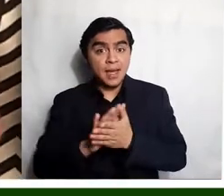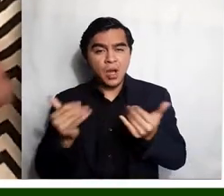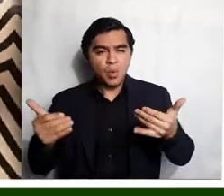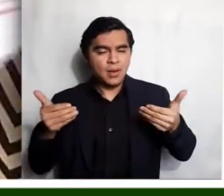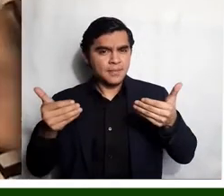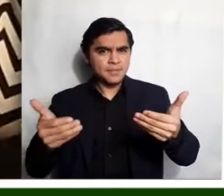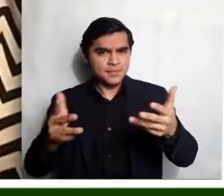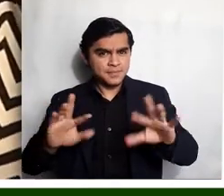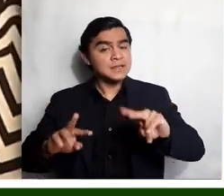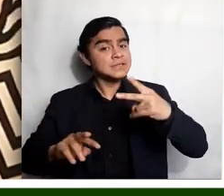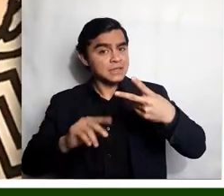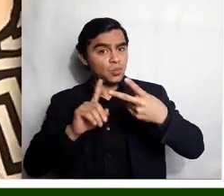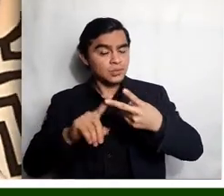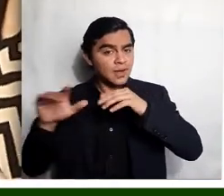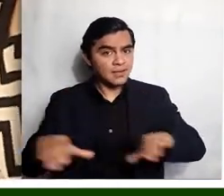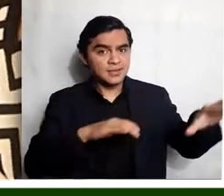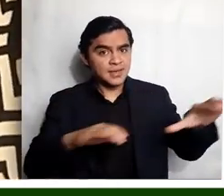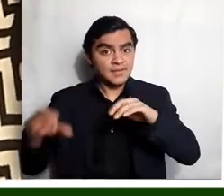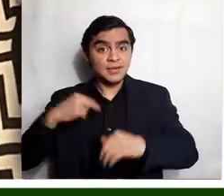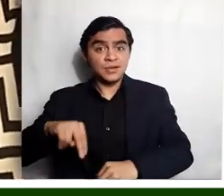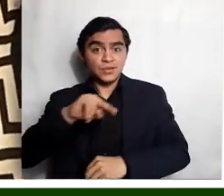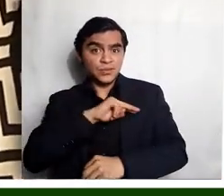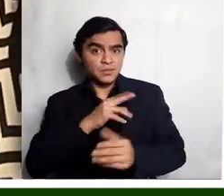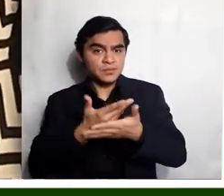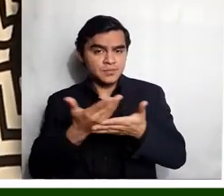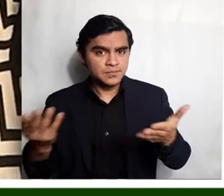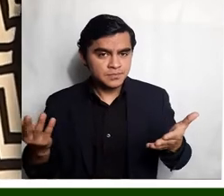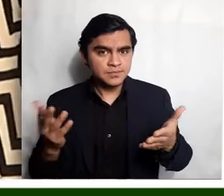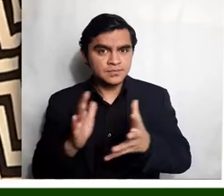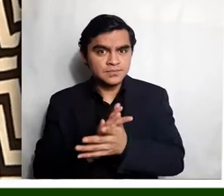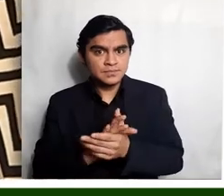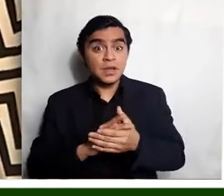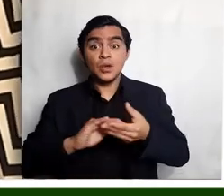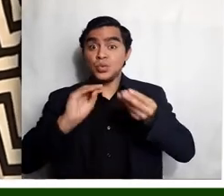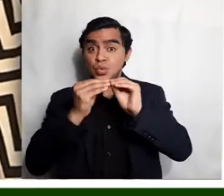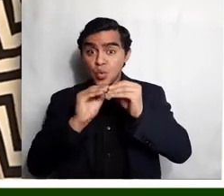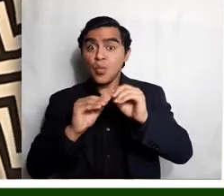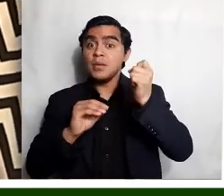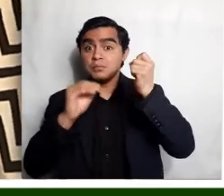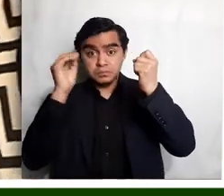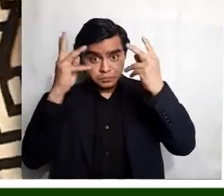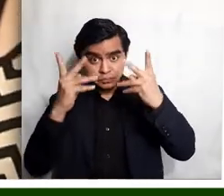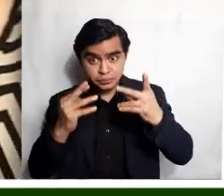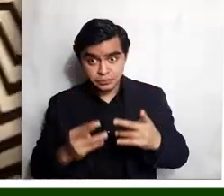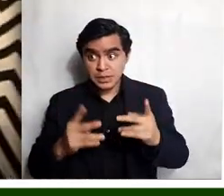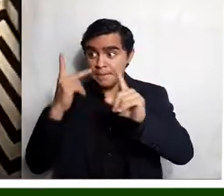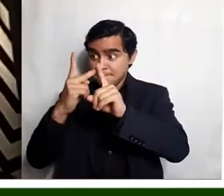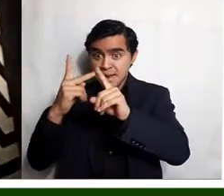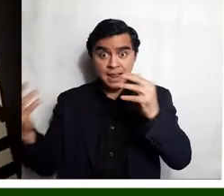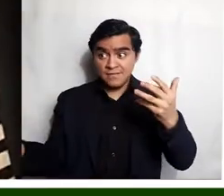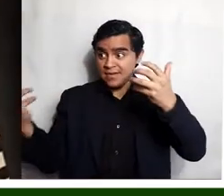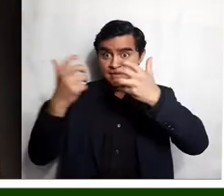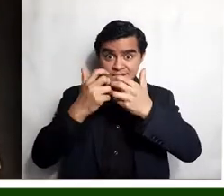continuar con la segunda actividad donde nosotros vamos a tratar de buscar una palabra que rime con